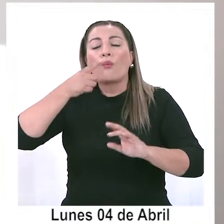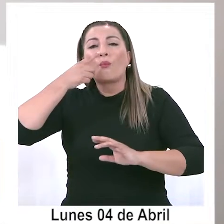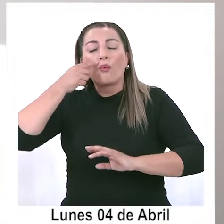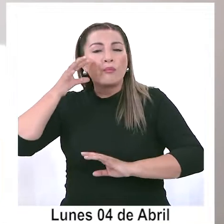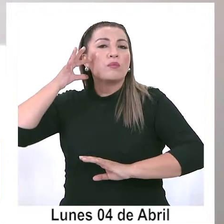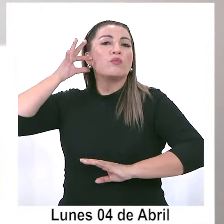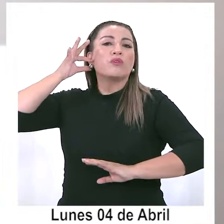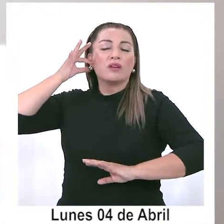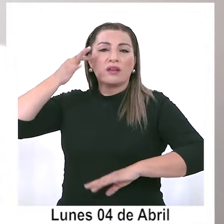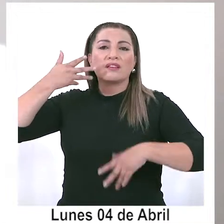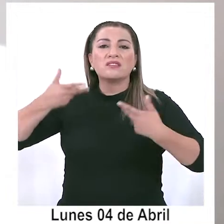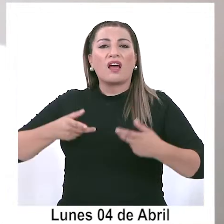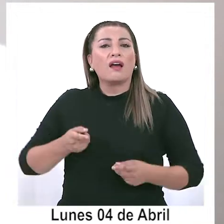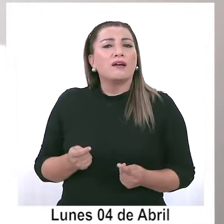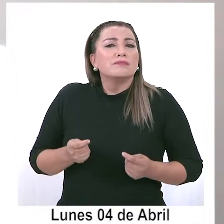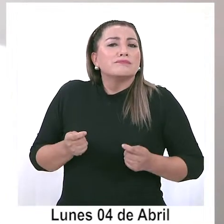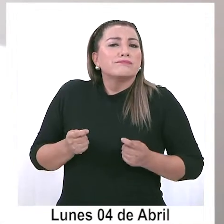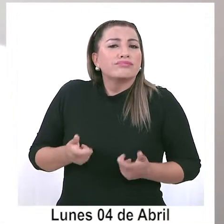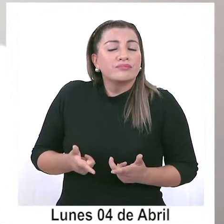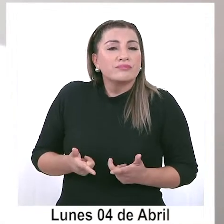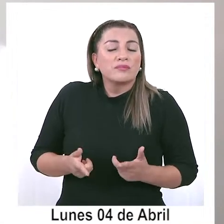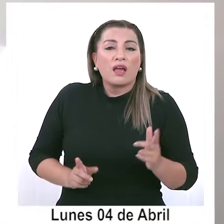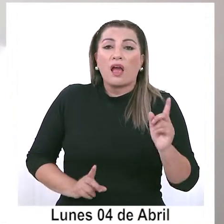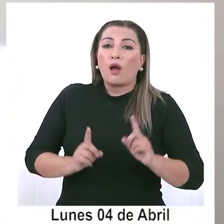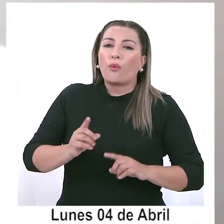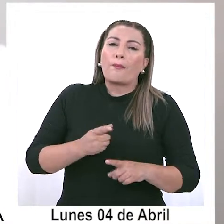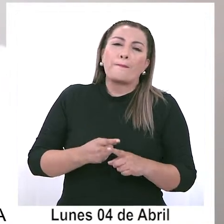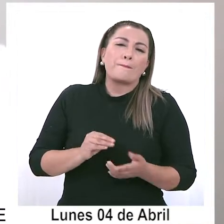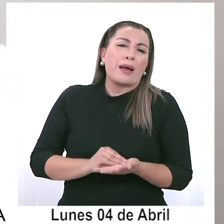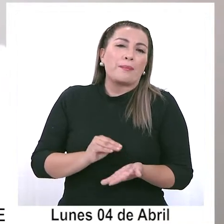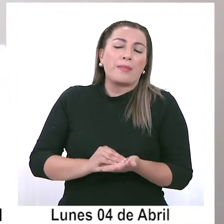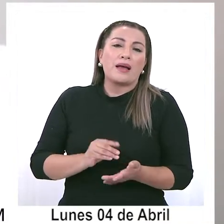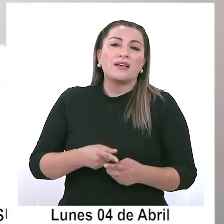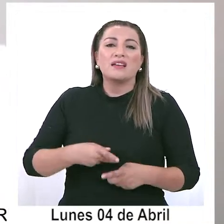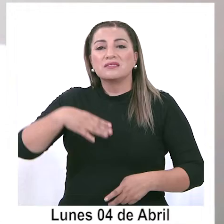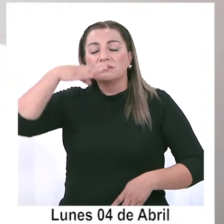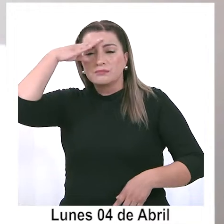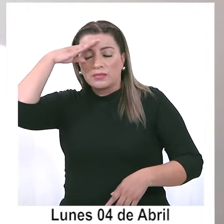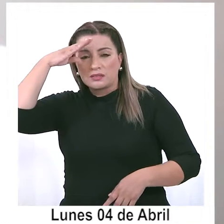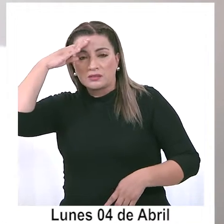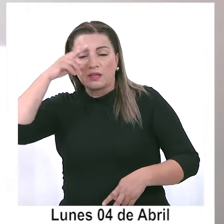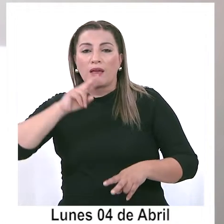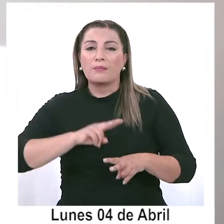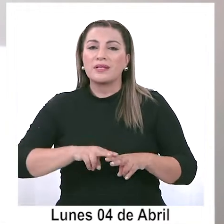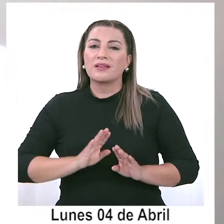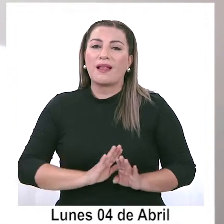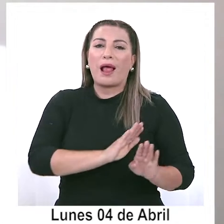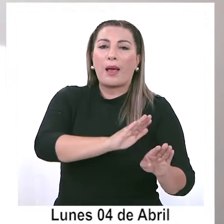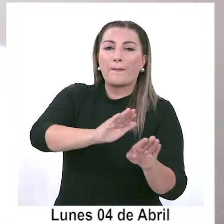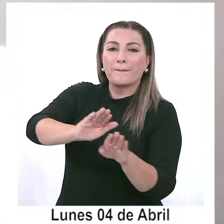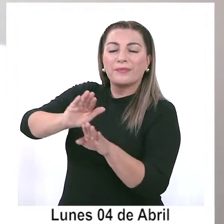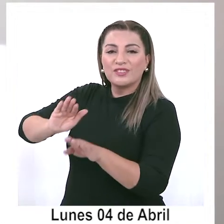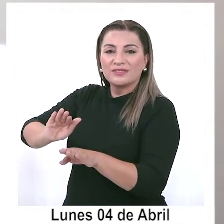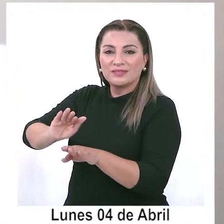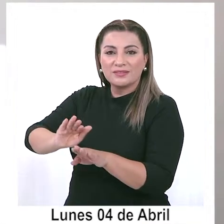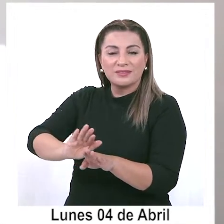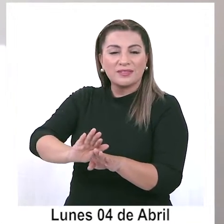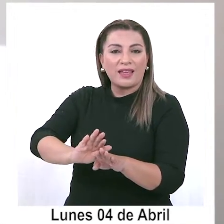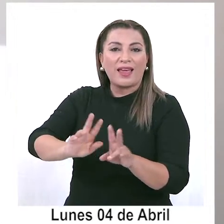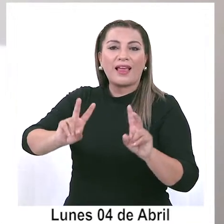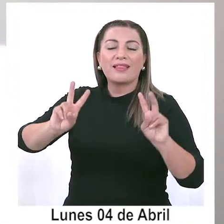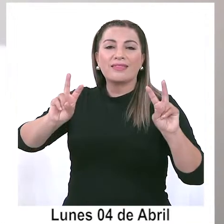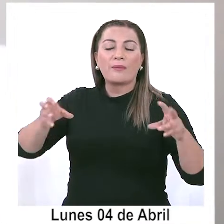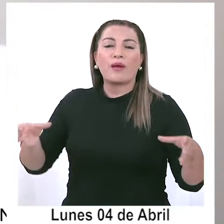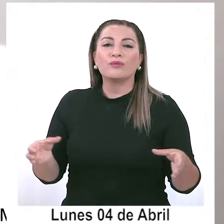hombres que tienen la capacidad, la competencia, algunos con más experiencia que otros, para hacer un real aporte a lo que significa el